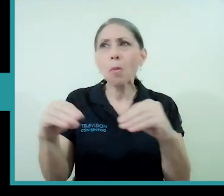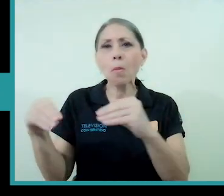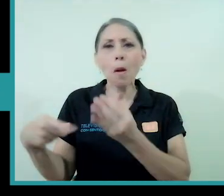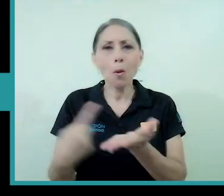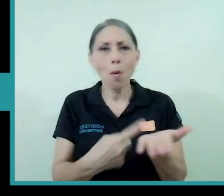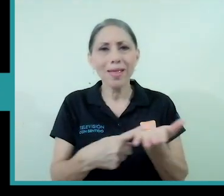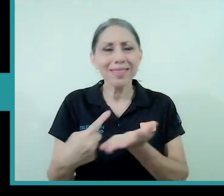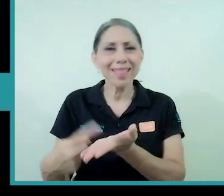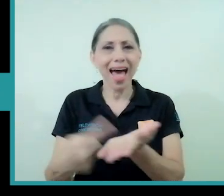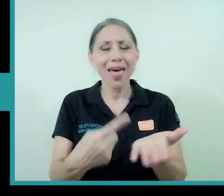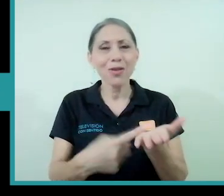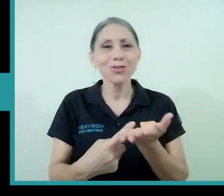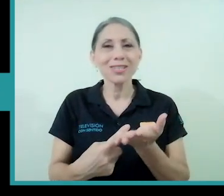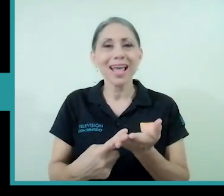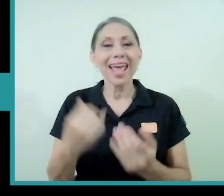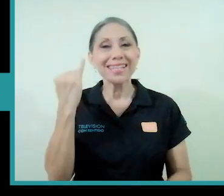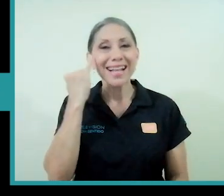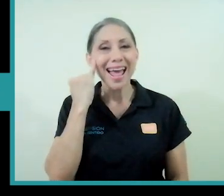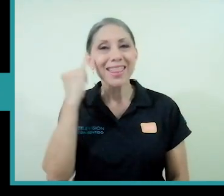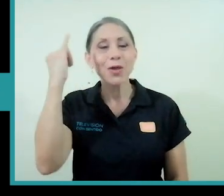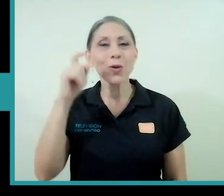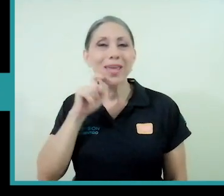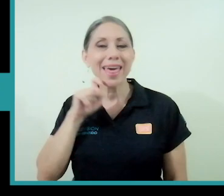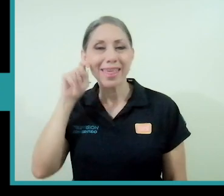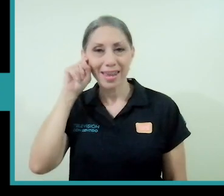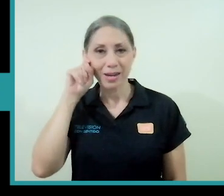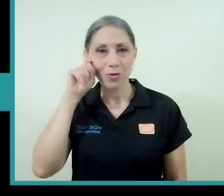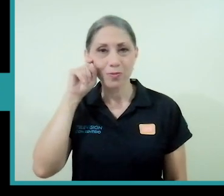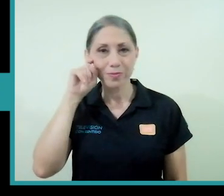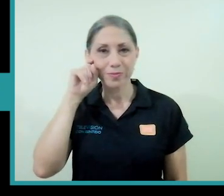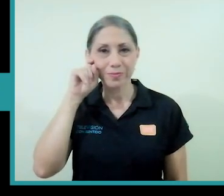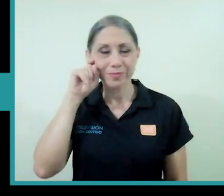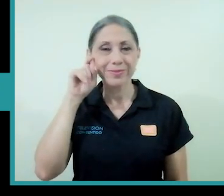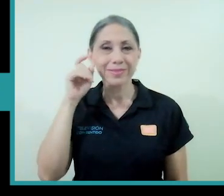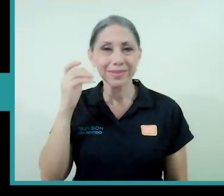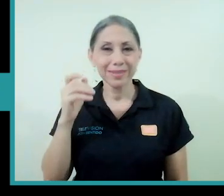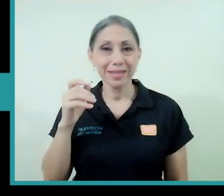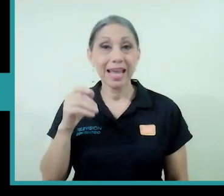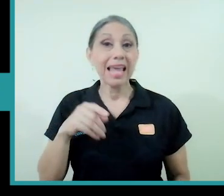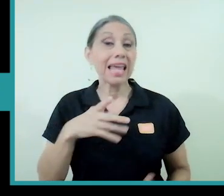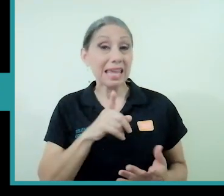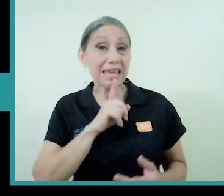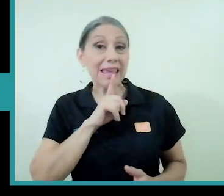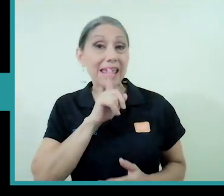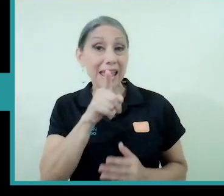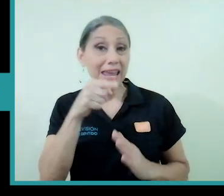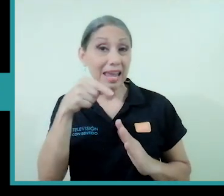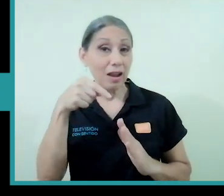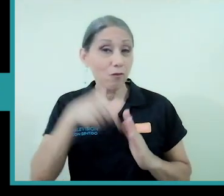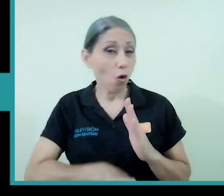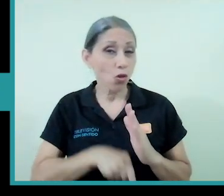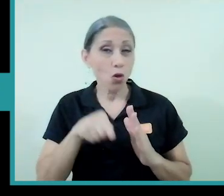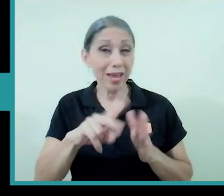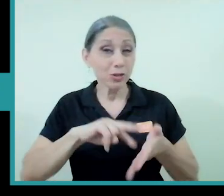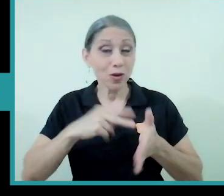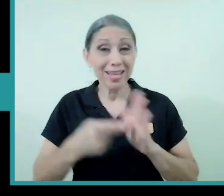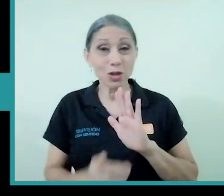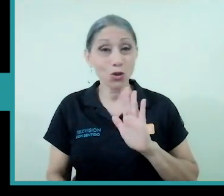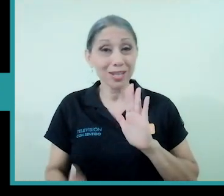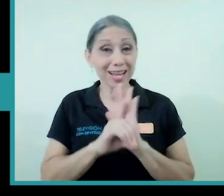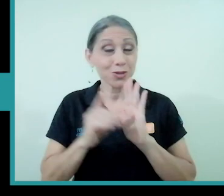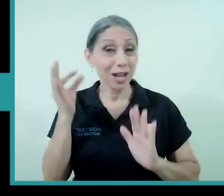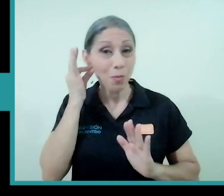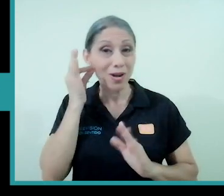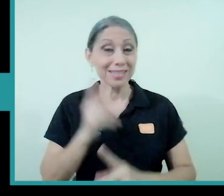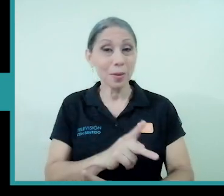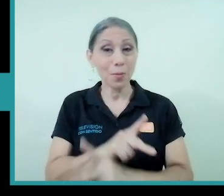es la la ideología de género digamos como que en el fondo es los derechos de las mujeres la